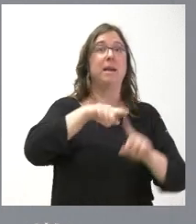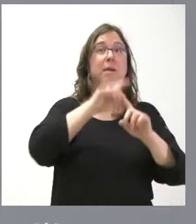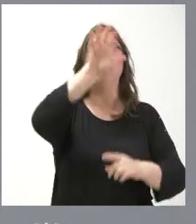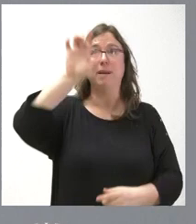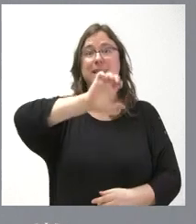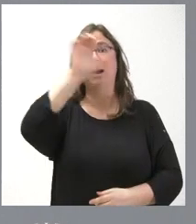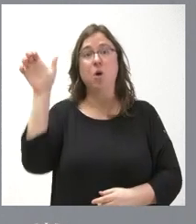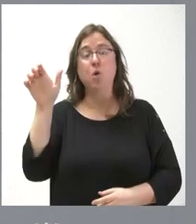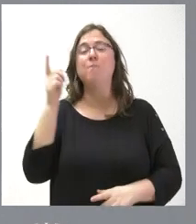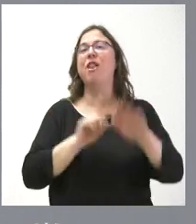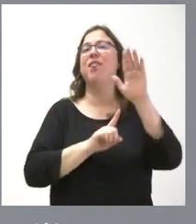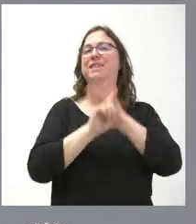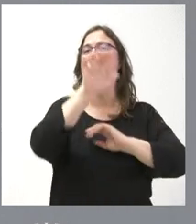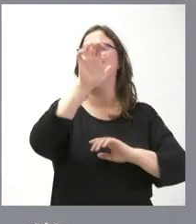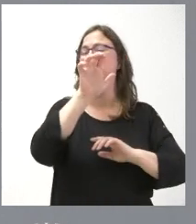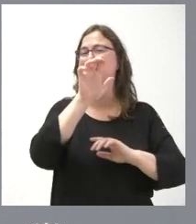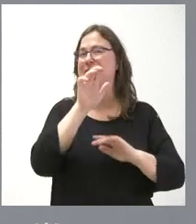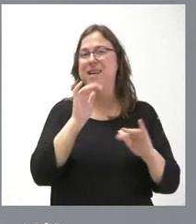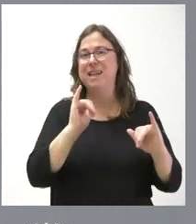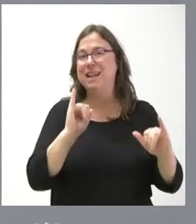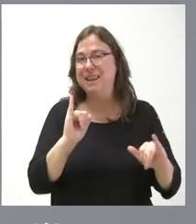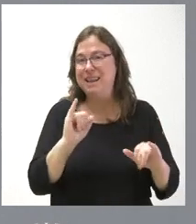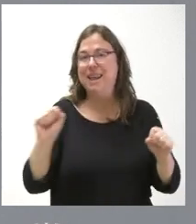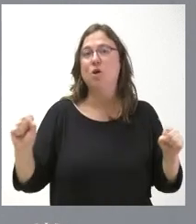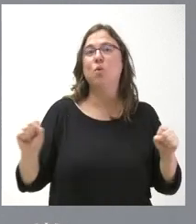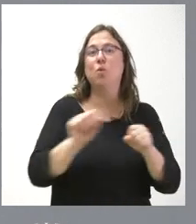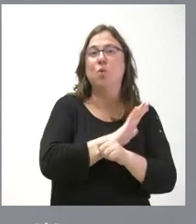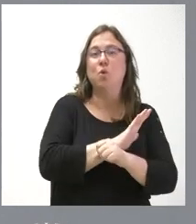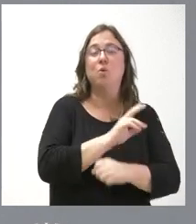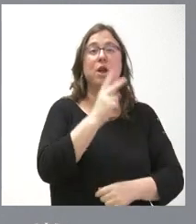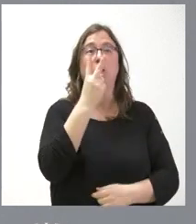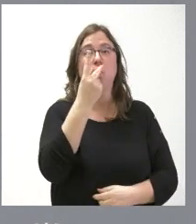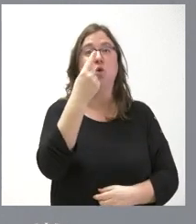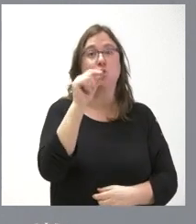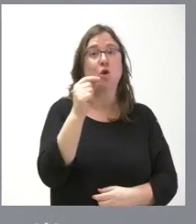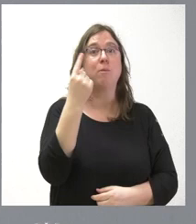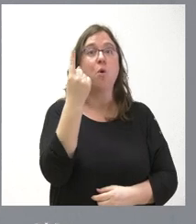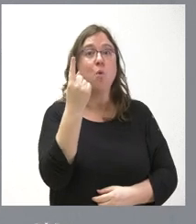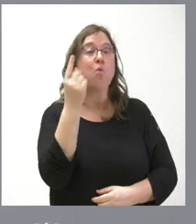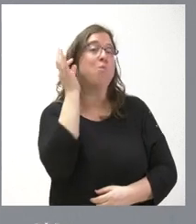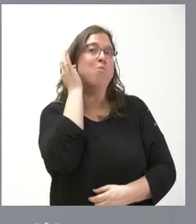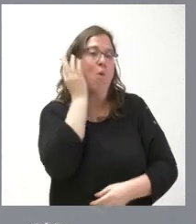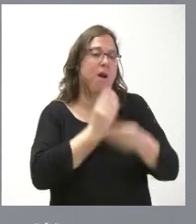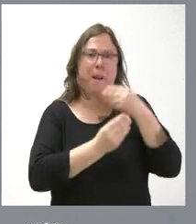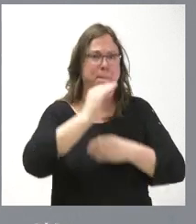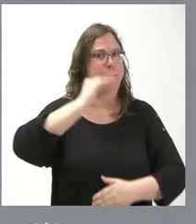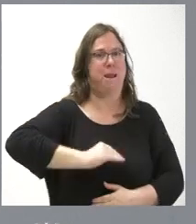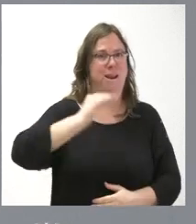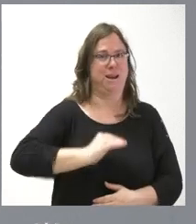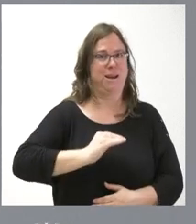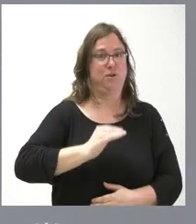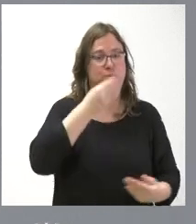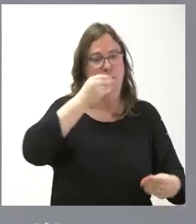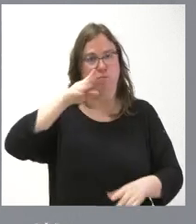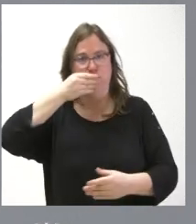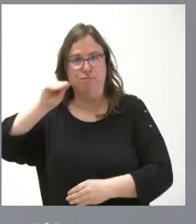igual que los países más altos del mundo, no llegan ni siquiera a cubrir el dato de 2,1 nacimientos por mujer. Y, por tanto, esa sería la tasa de reposición.